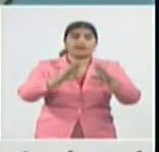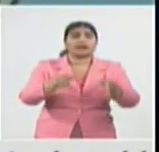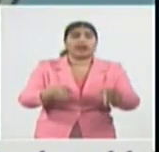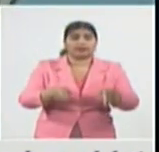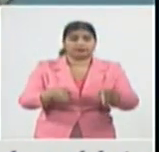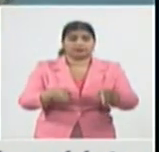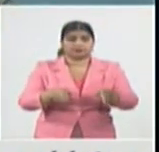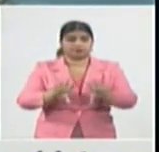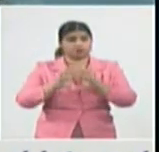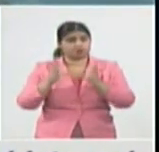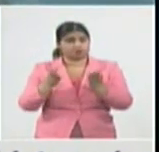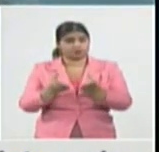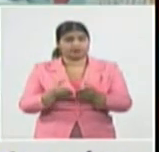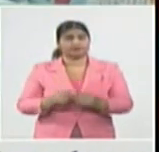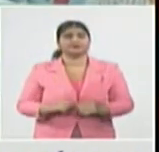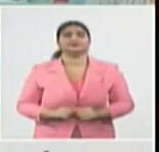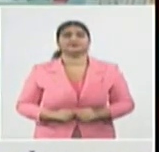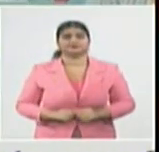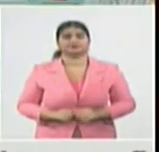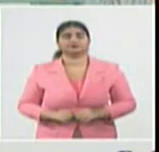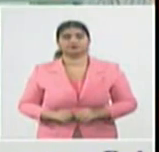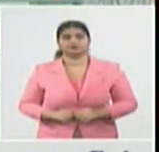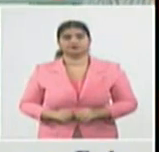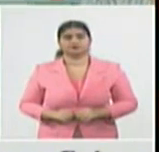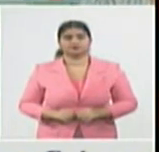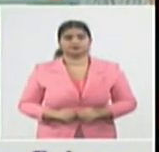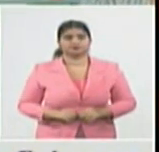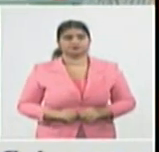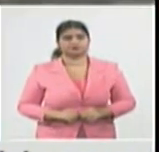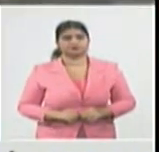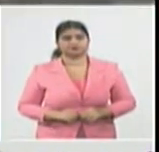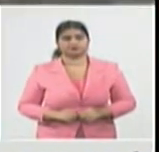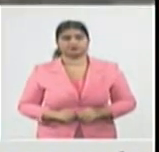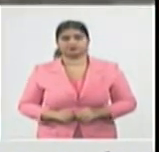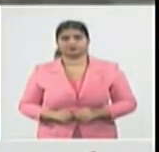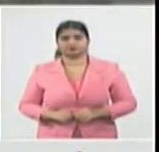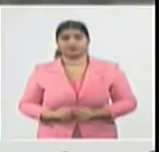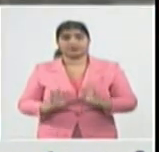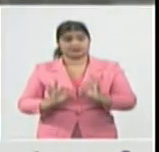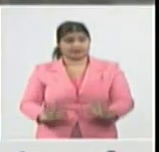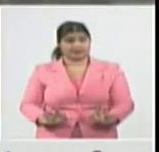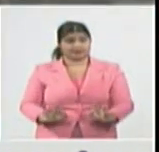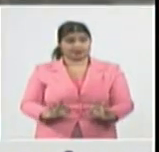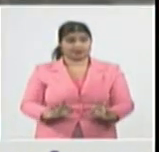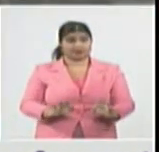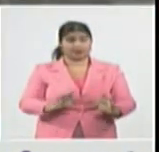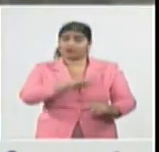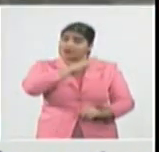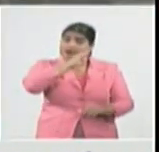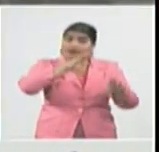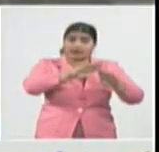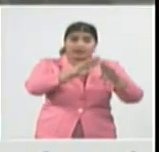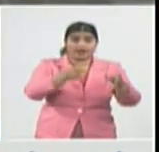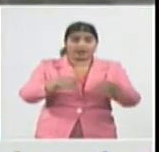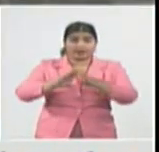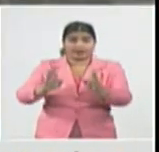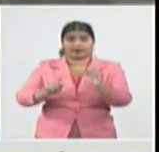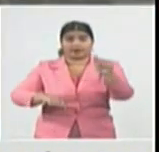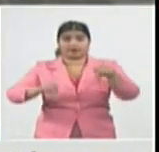se pueden dar cuenta de que generalmente se mantienen casi llenas todo el tiempo eso nos demanda a nosotros o sea